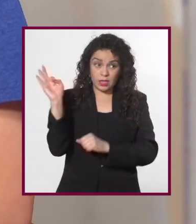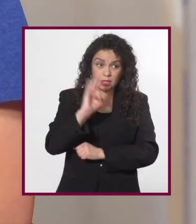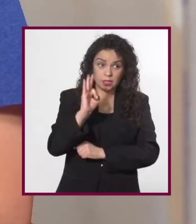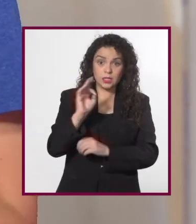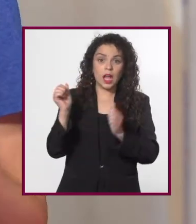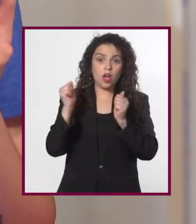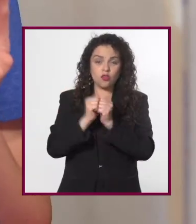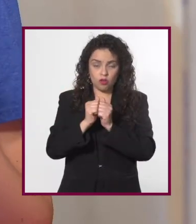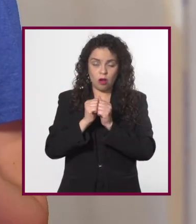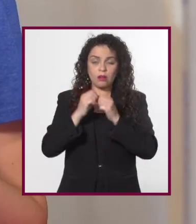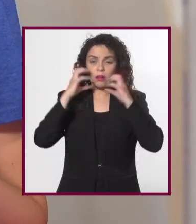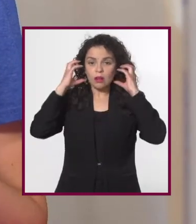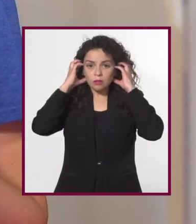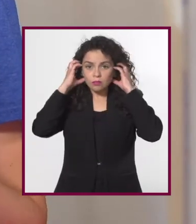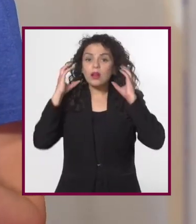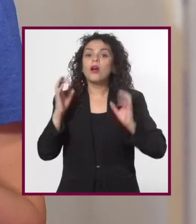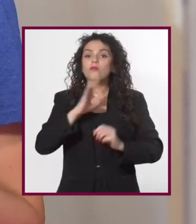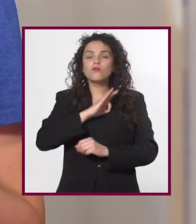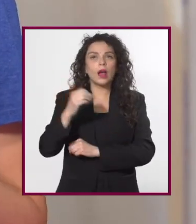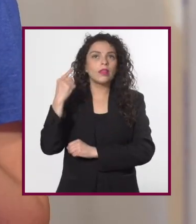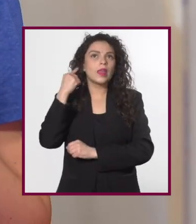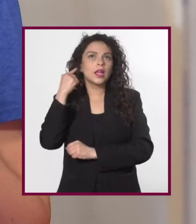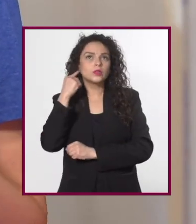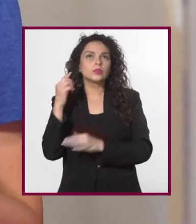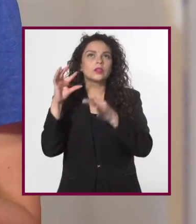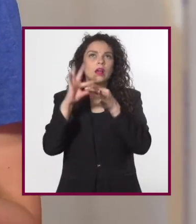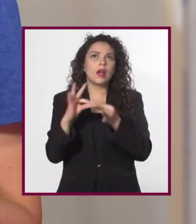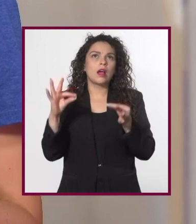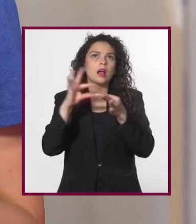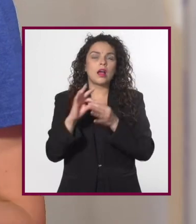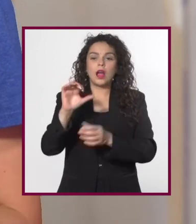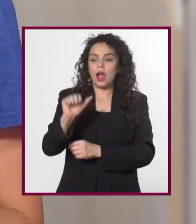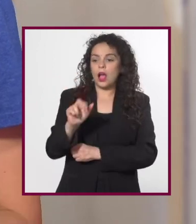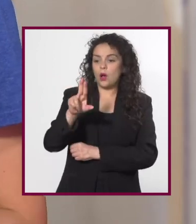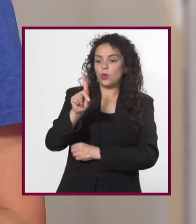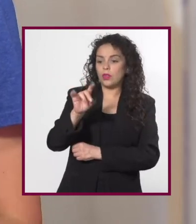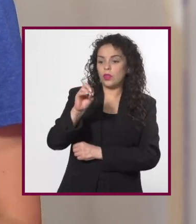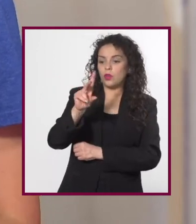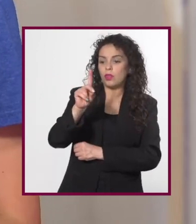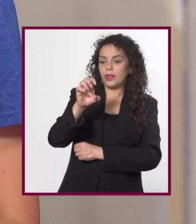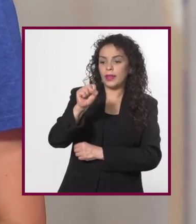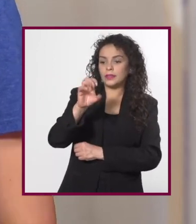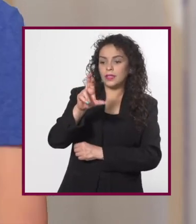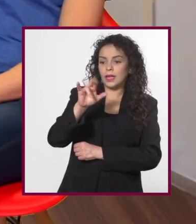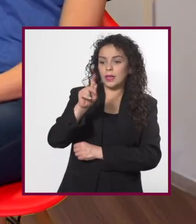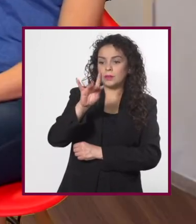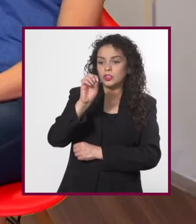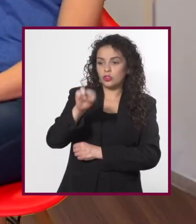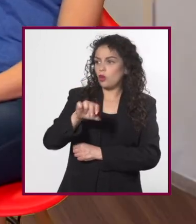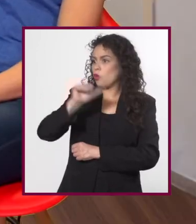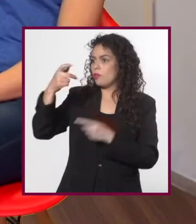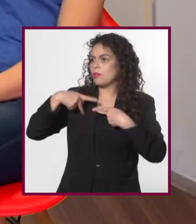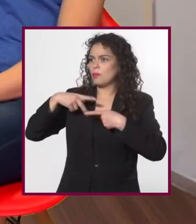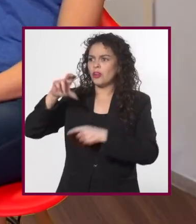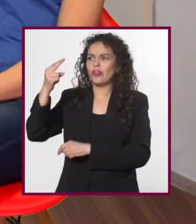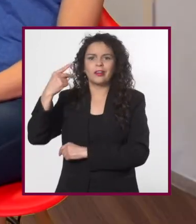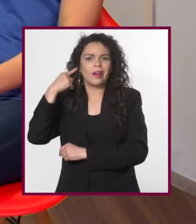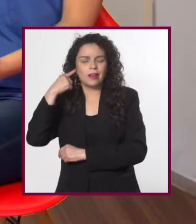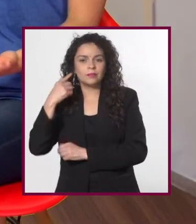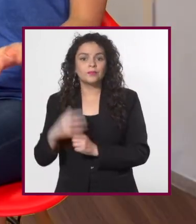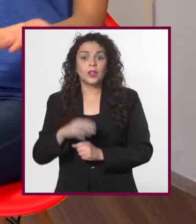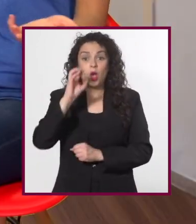visual a través de audífonos pueden escuchar audiodescripciones que los demás no tienen que escuchar. Eso está muy bien.